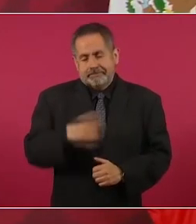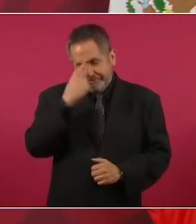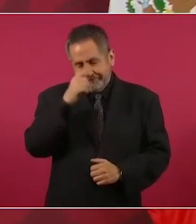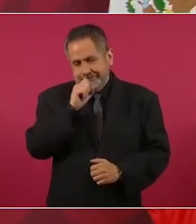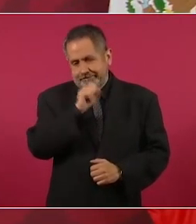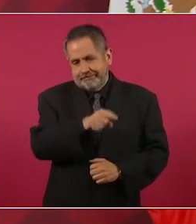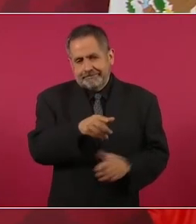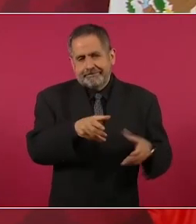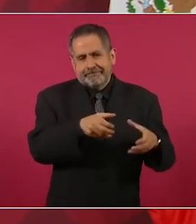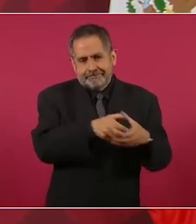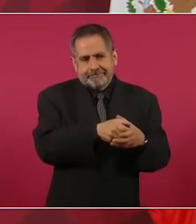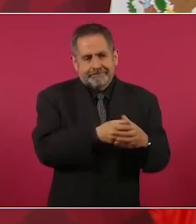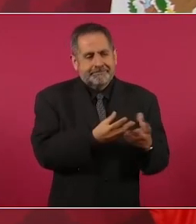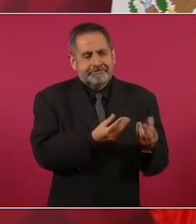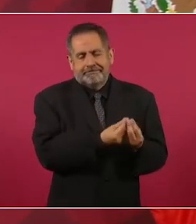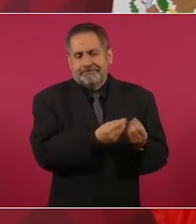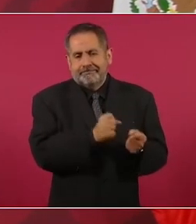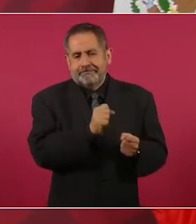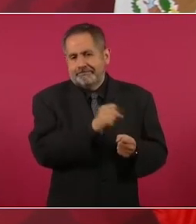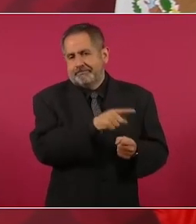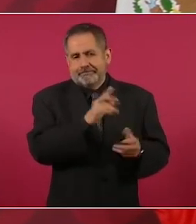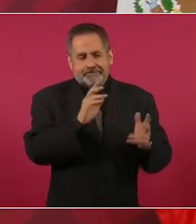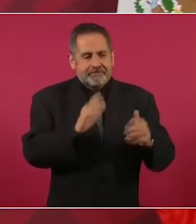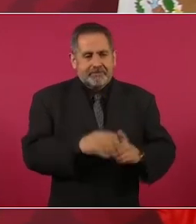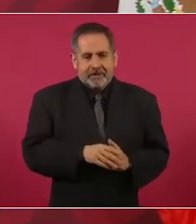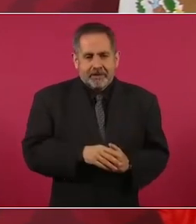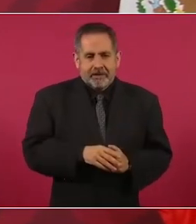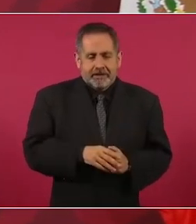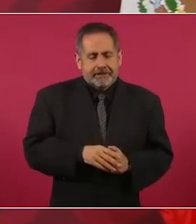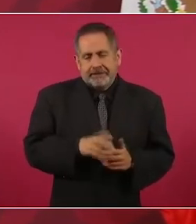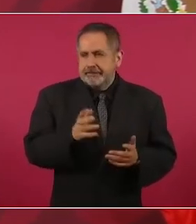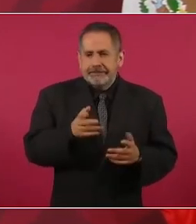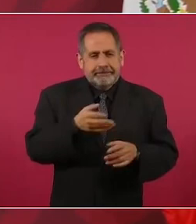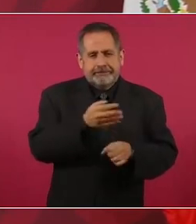también del humor.